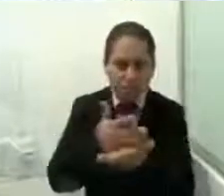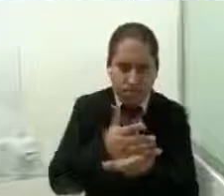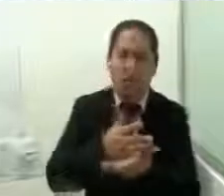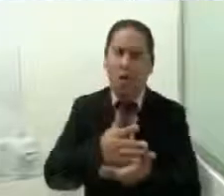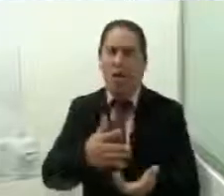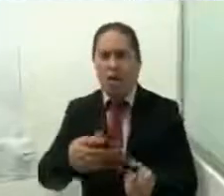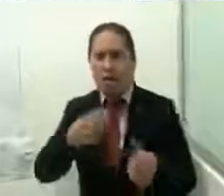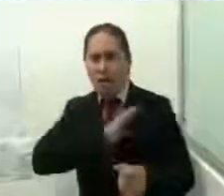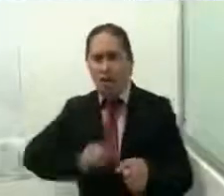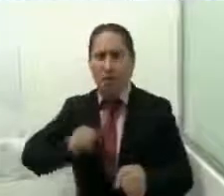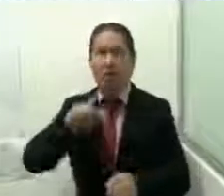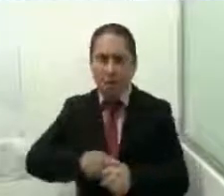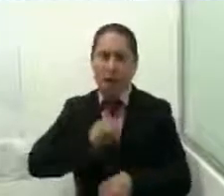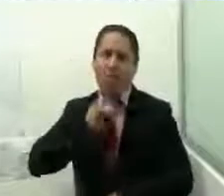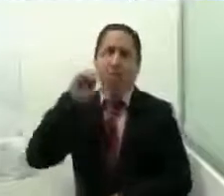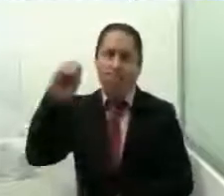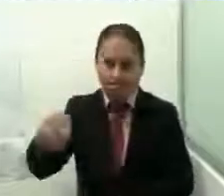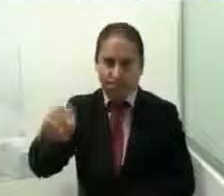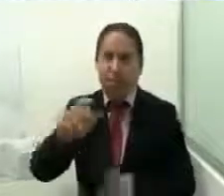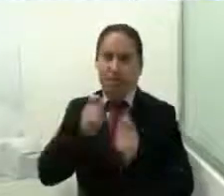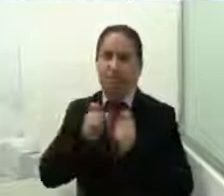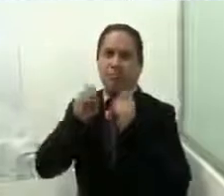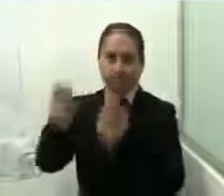implementar nuestras acciones. Muchas gracias.